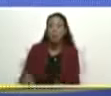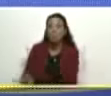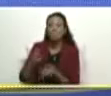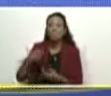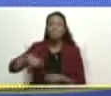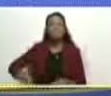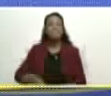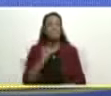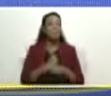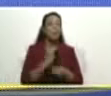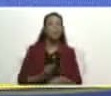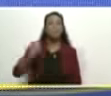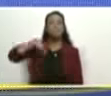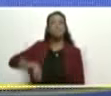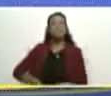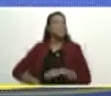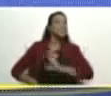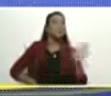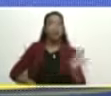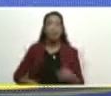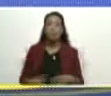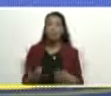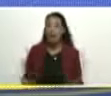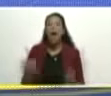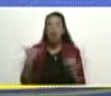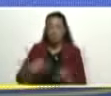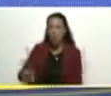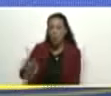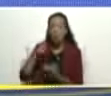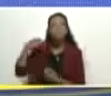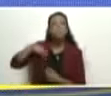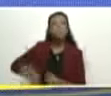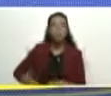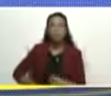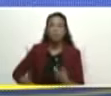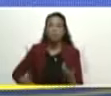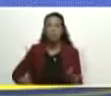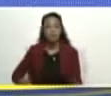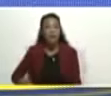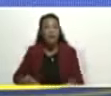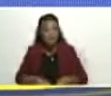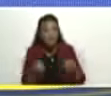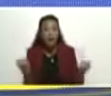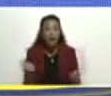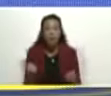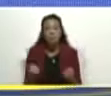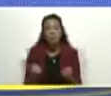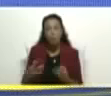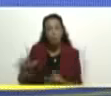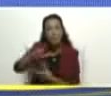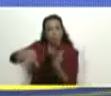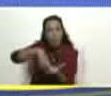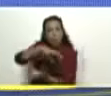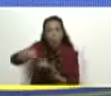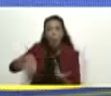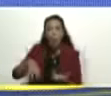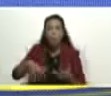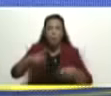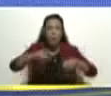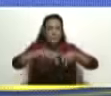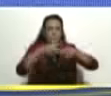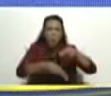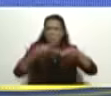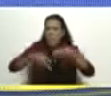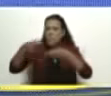como dice la derecha, la ultraderecha. Ahora sí cobramos, hacer daño, sabotear servicio, y